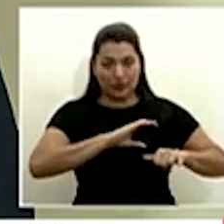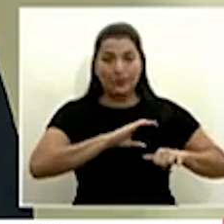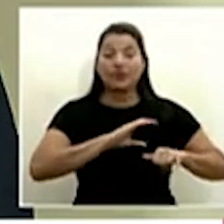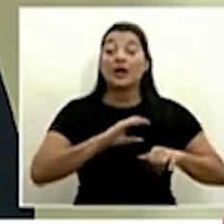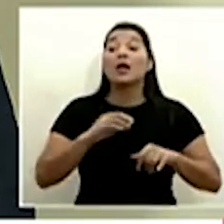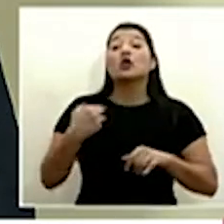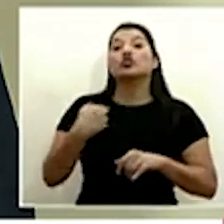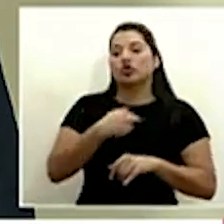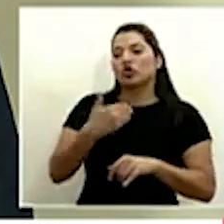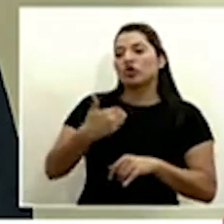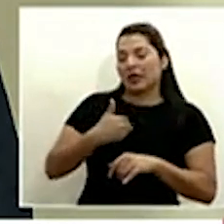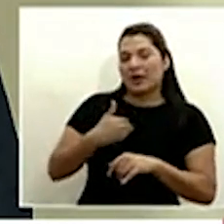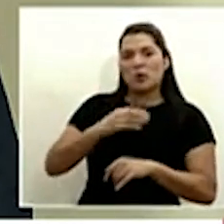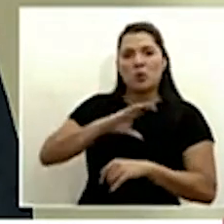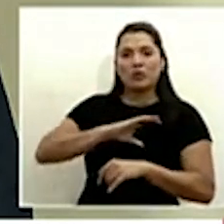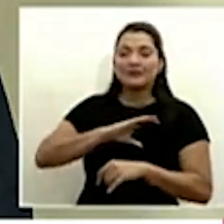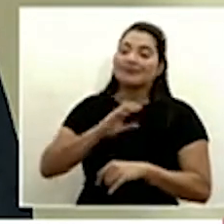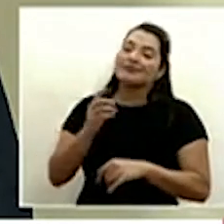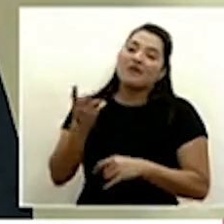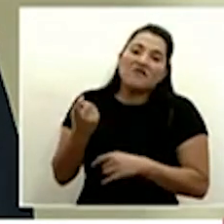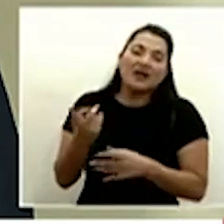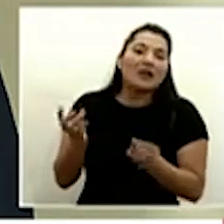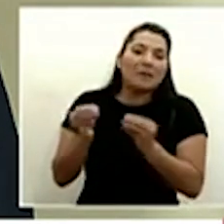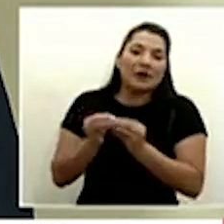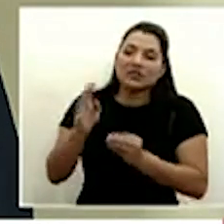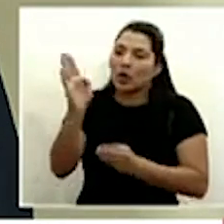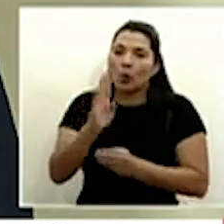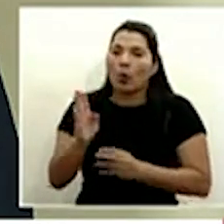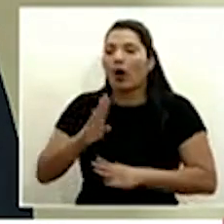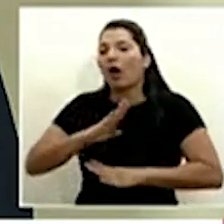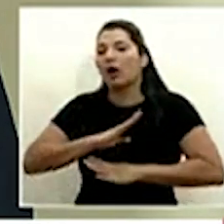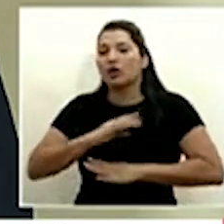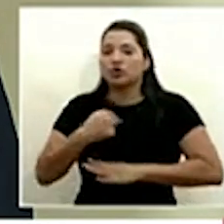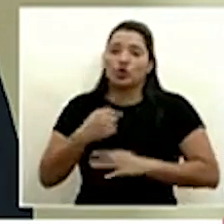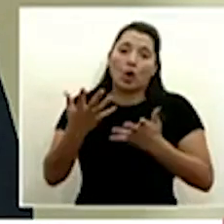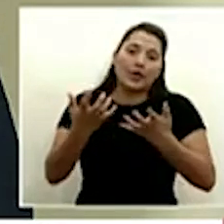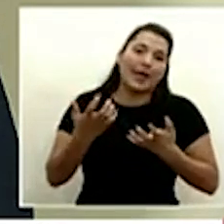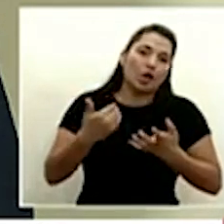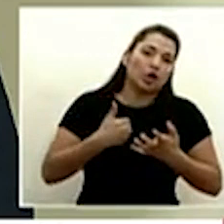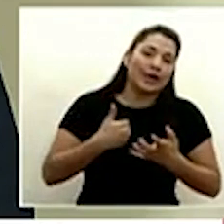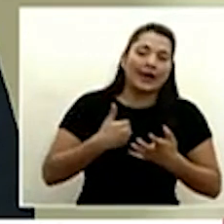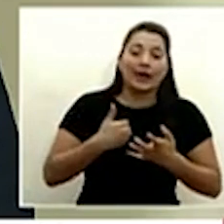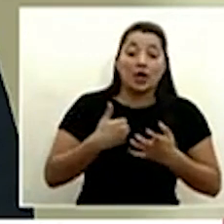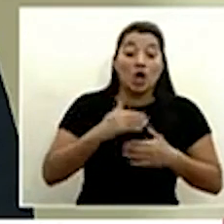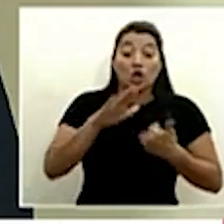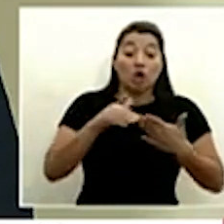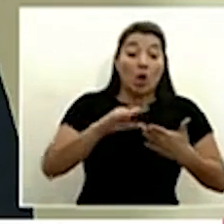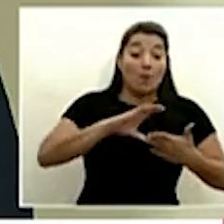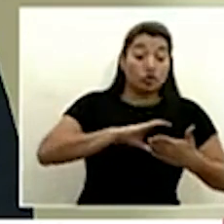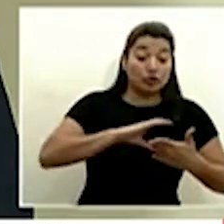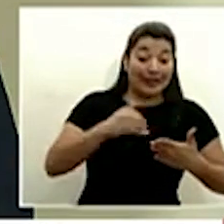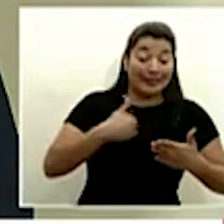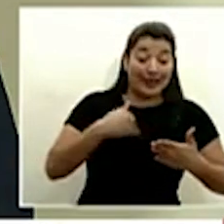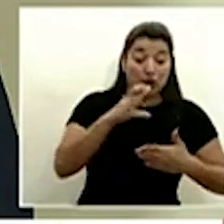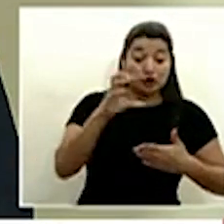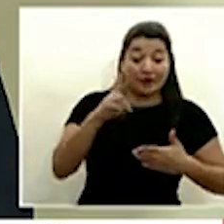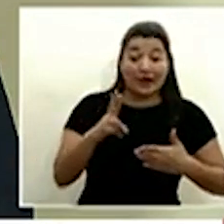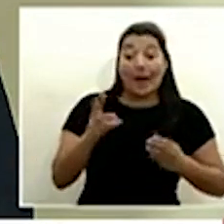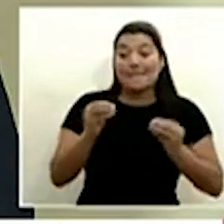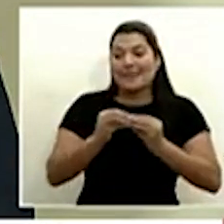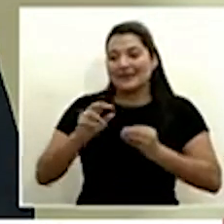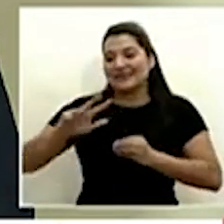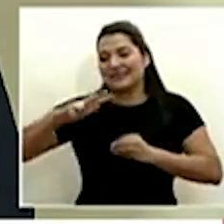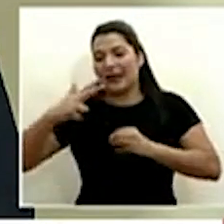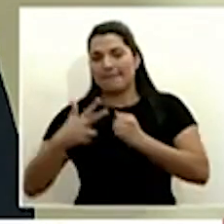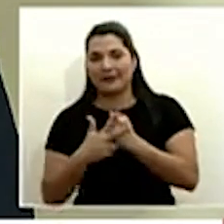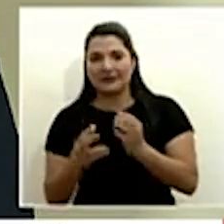suficiente probablemente yo quisiera tener todos los policías del país y tres veces más pero si créame que los que